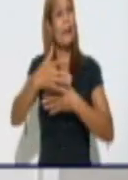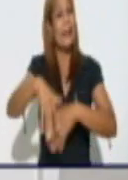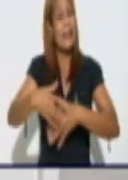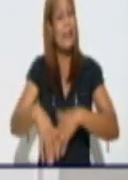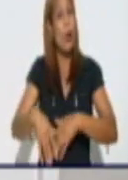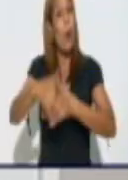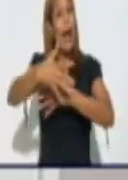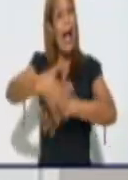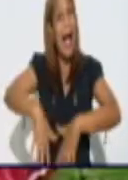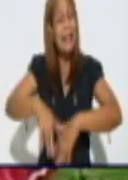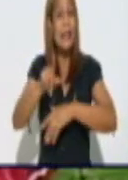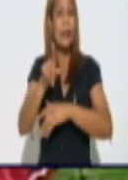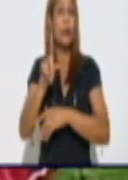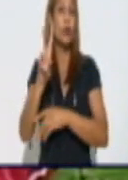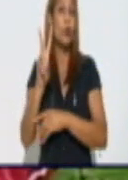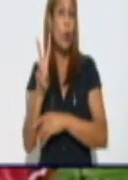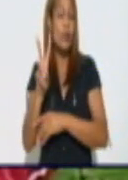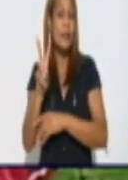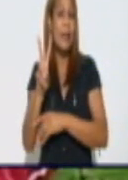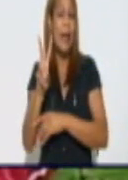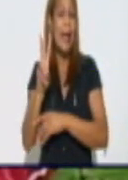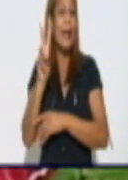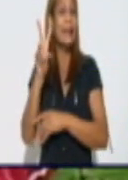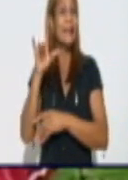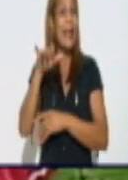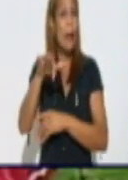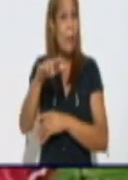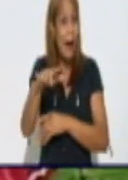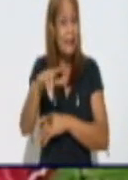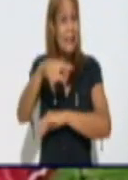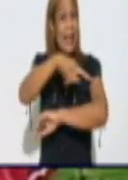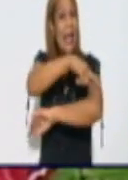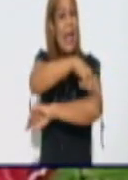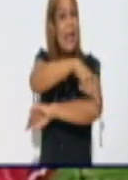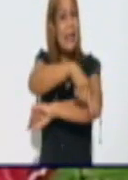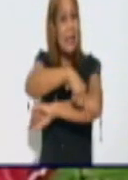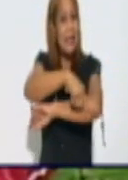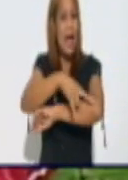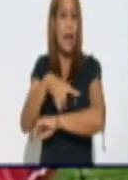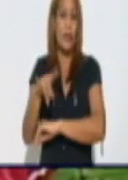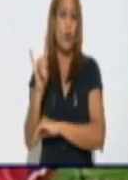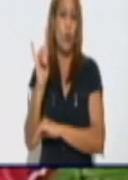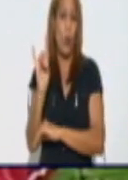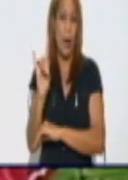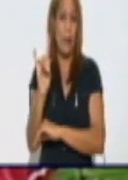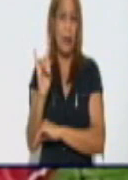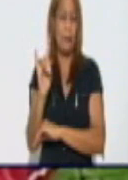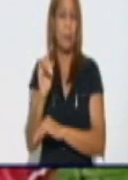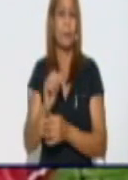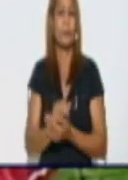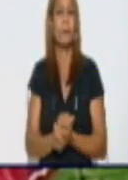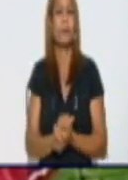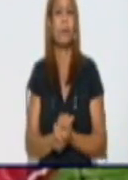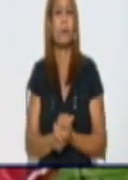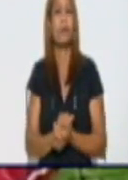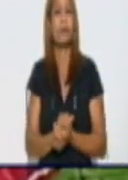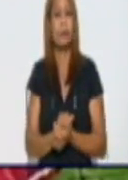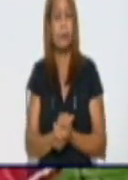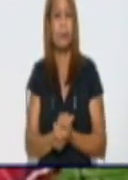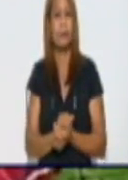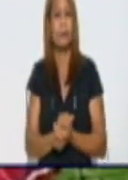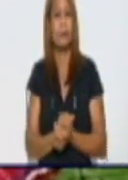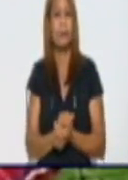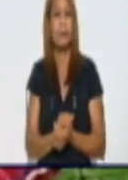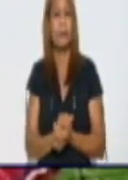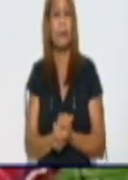calle 12 del Valle, esquina 9. Calle 12 del Valle, esquina 9. Y por una cuestión de que